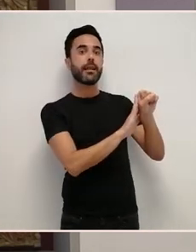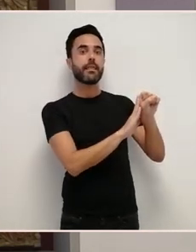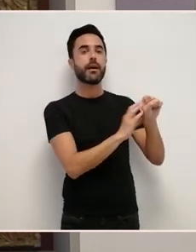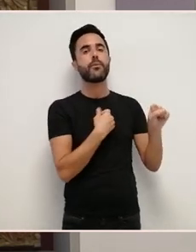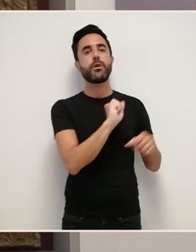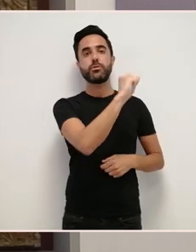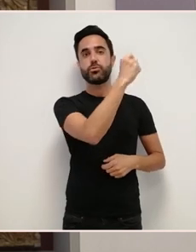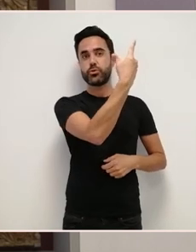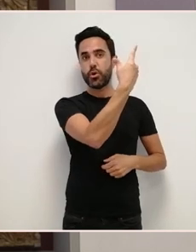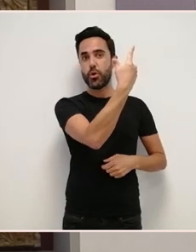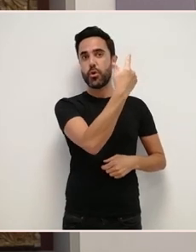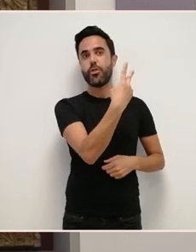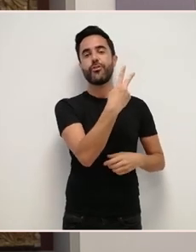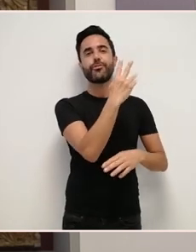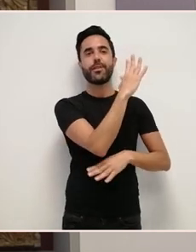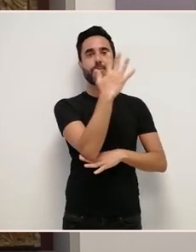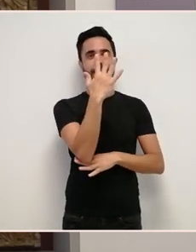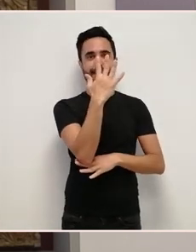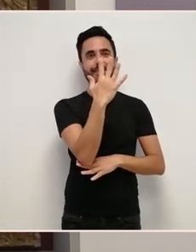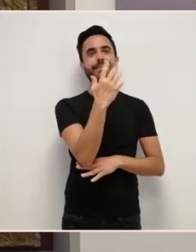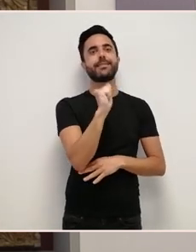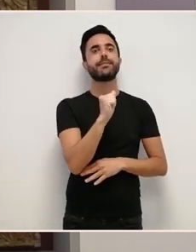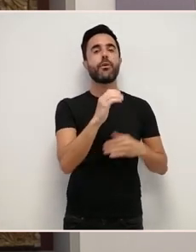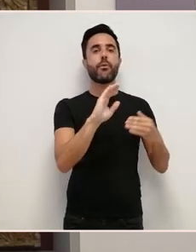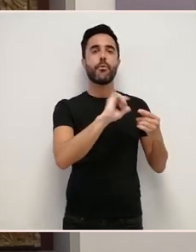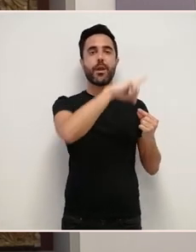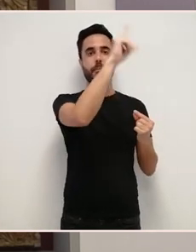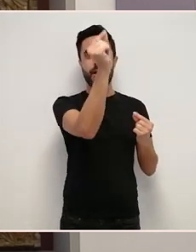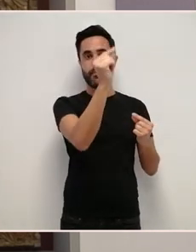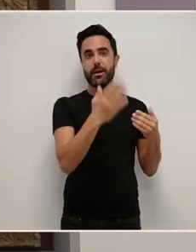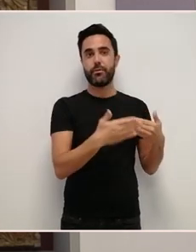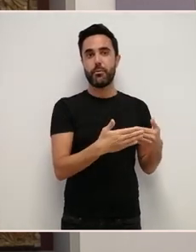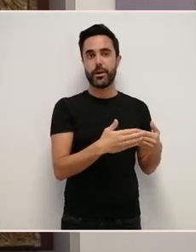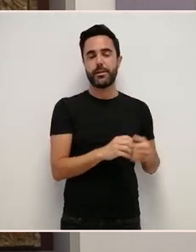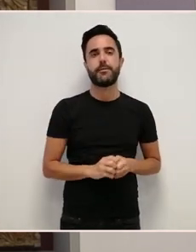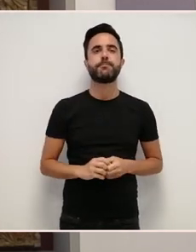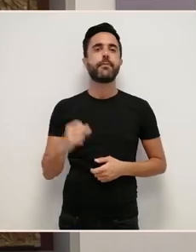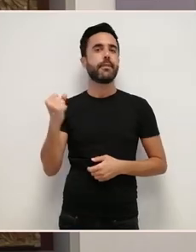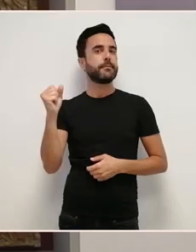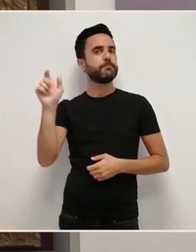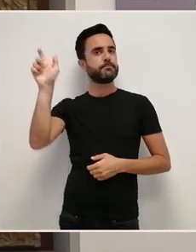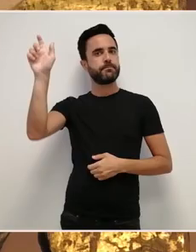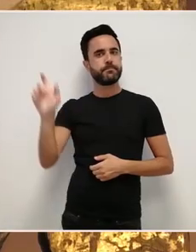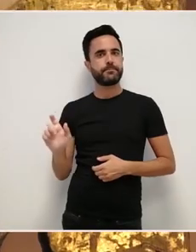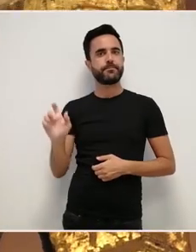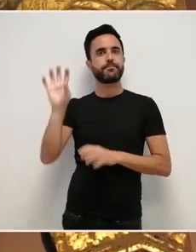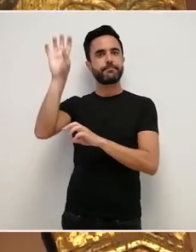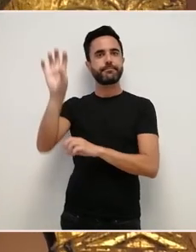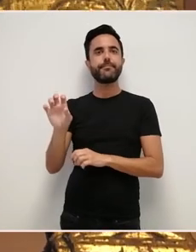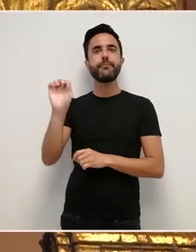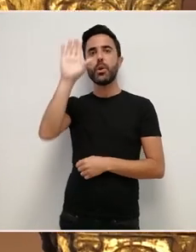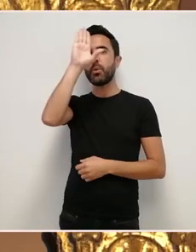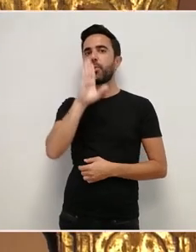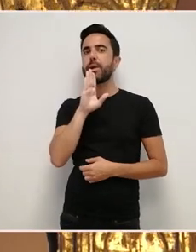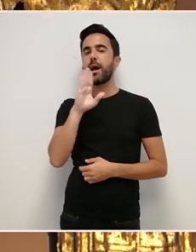esquerda temos un sol, dous cipreses, unha palma e unha porta Mentres que, na esquerda, temos